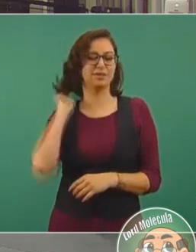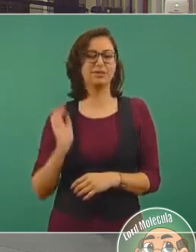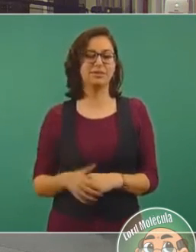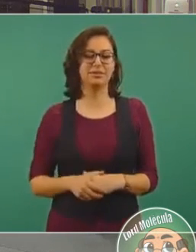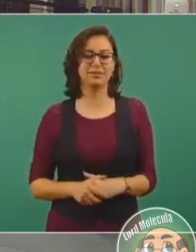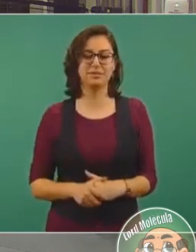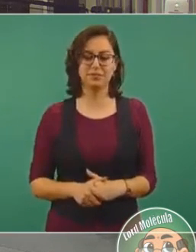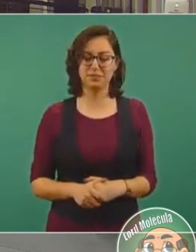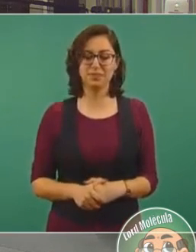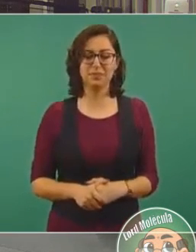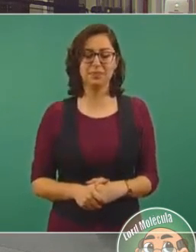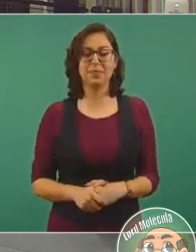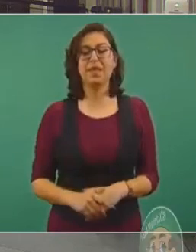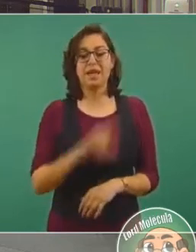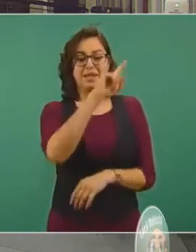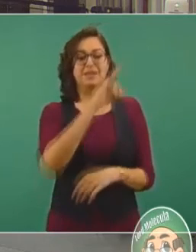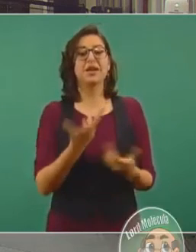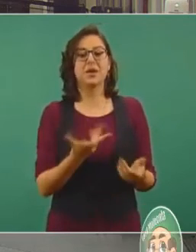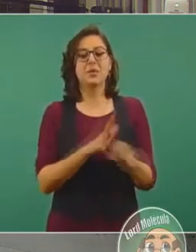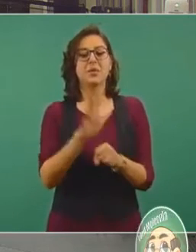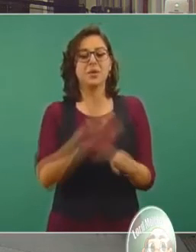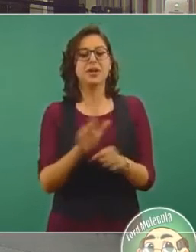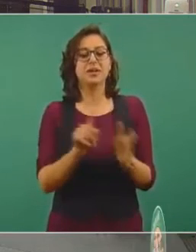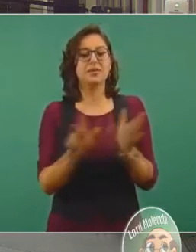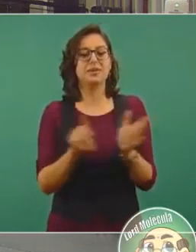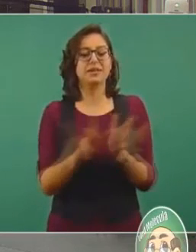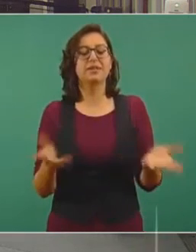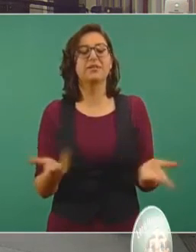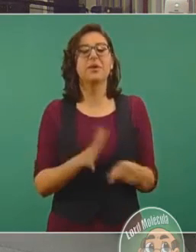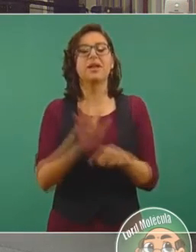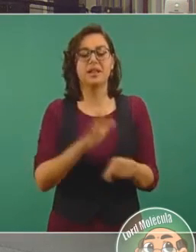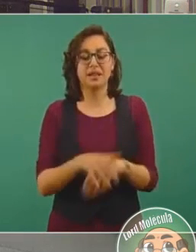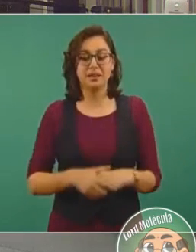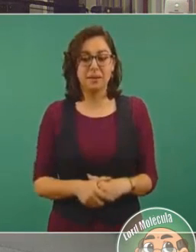Aquí no es novedad, pero allá. ¿Qué periódico? ¿New York Times?